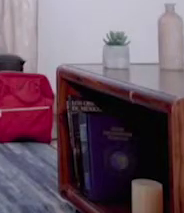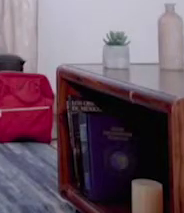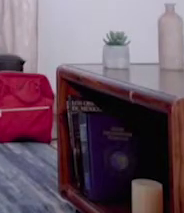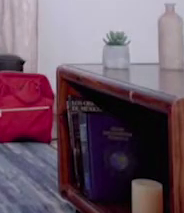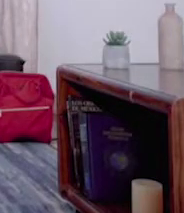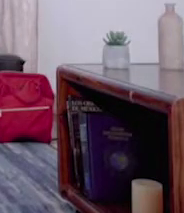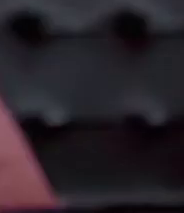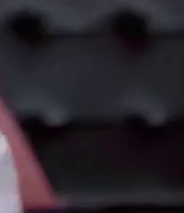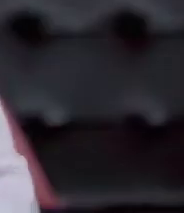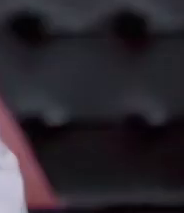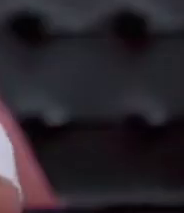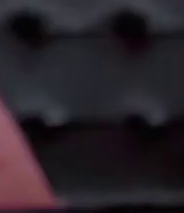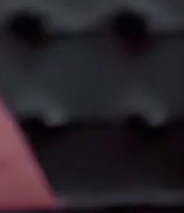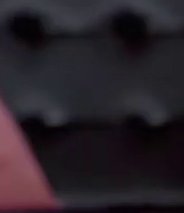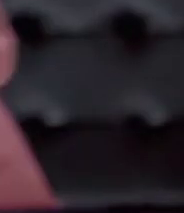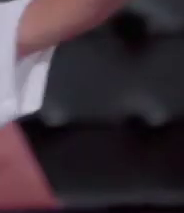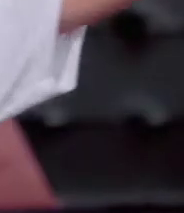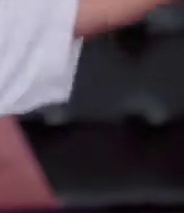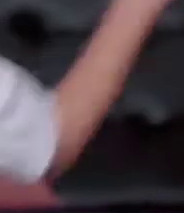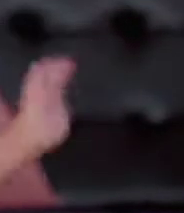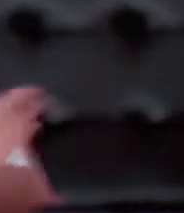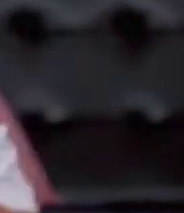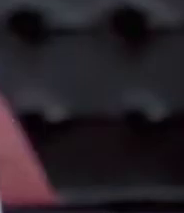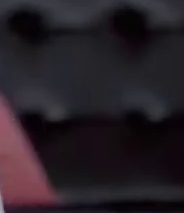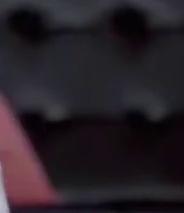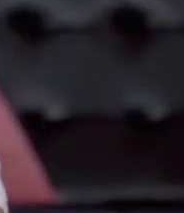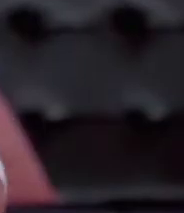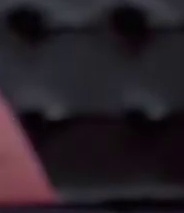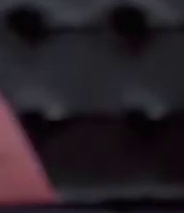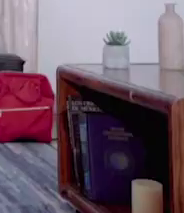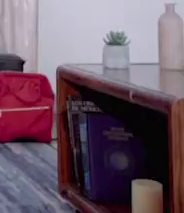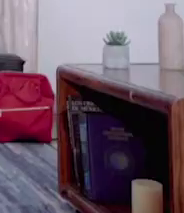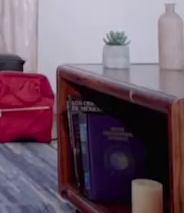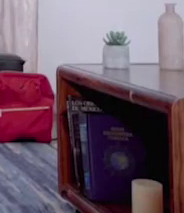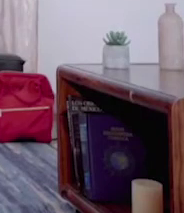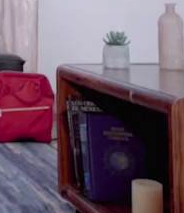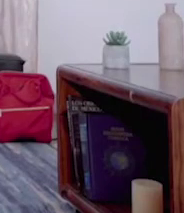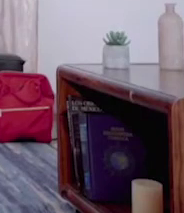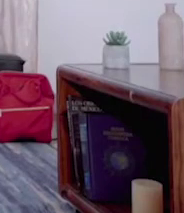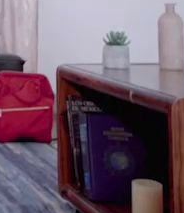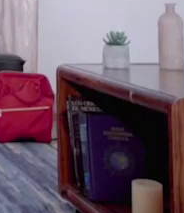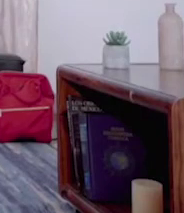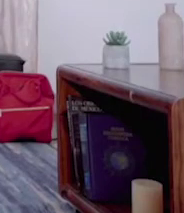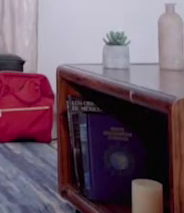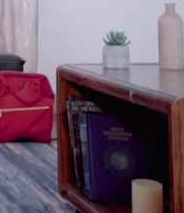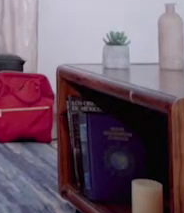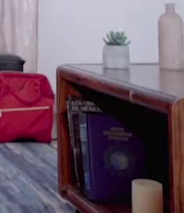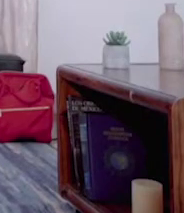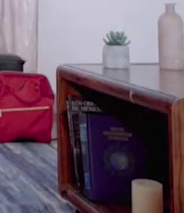¡Suscríbete al canal! ¡Suscríbete al canal!